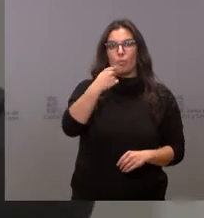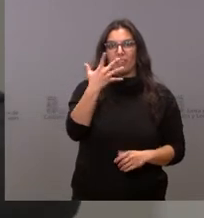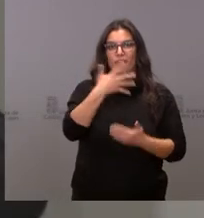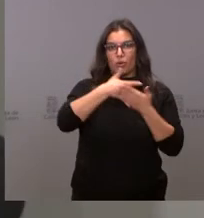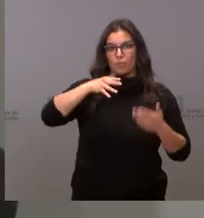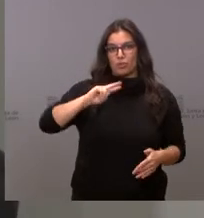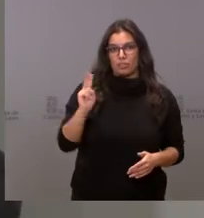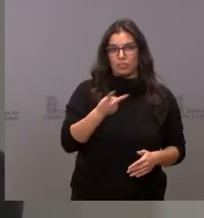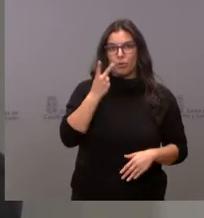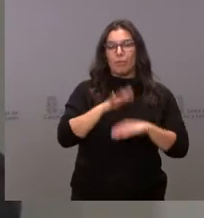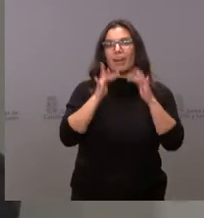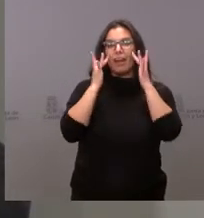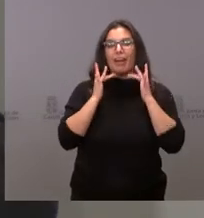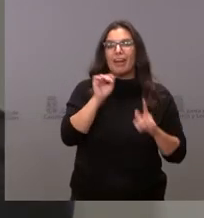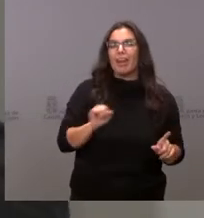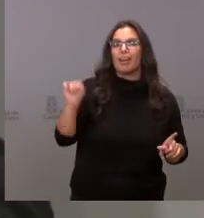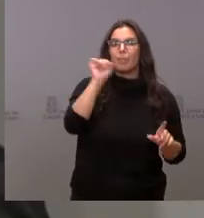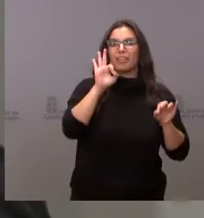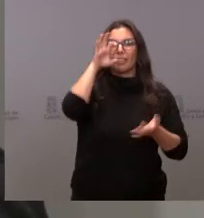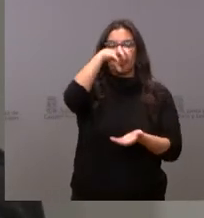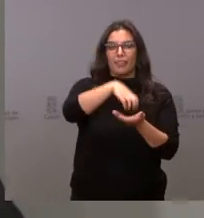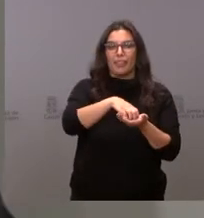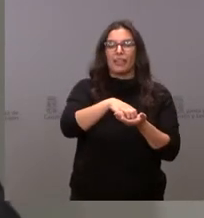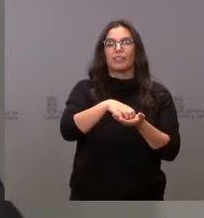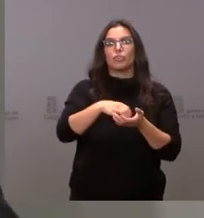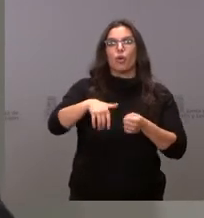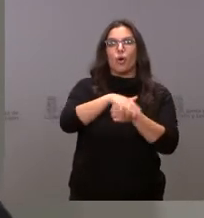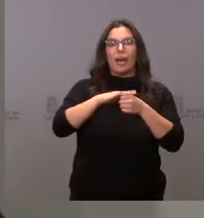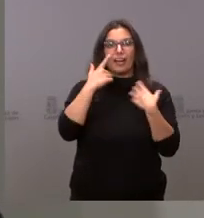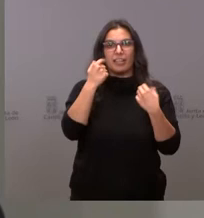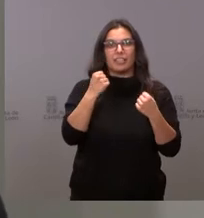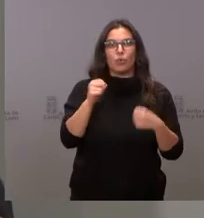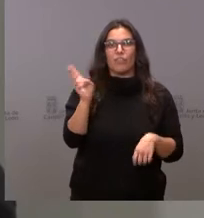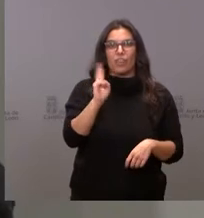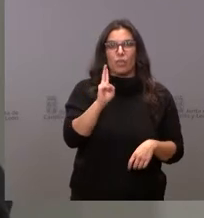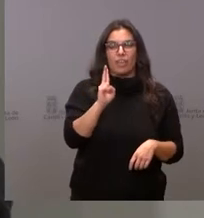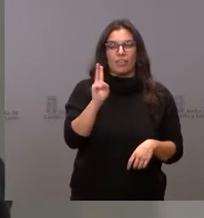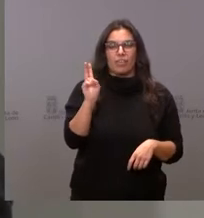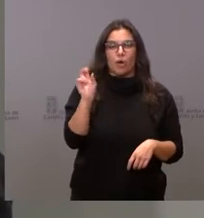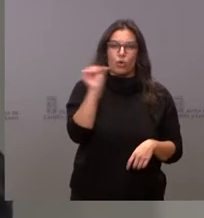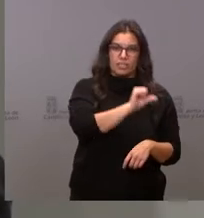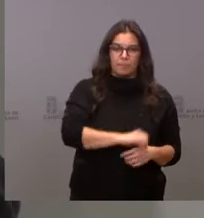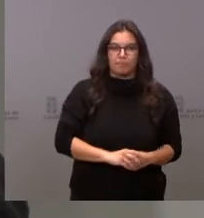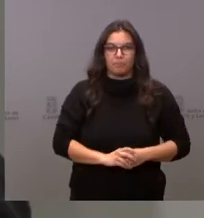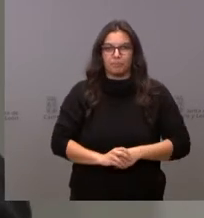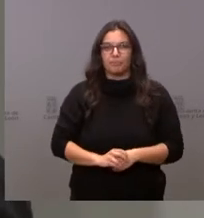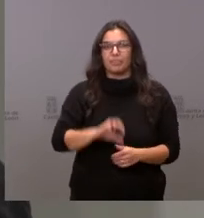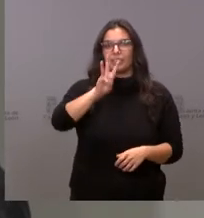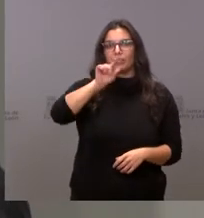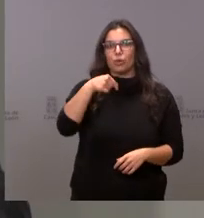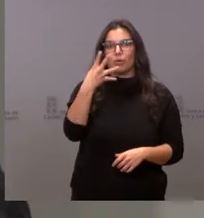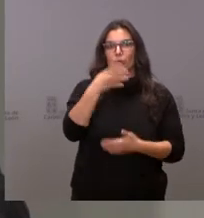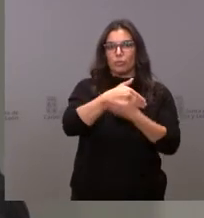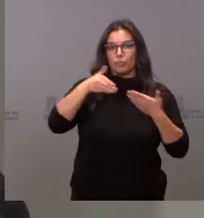millones de euros a la limpieza de los centros del área de salud de Valladolid a Oeste, 3,4 millones